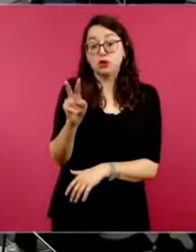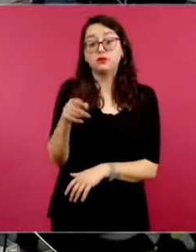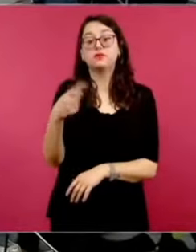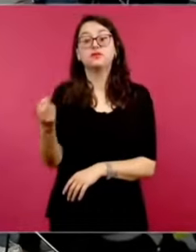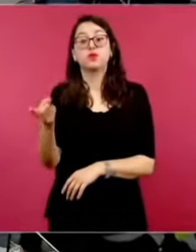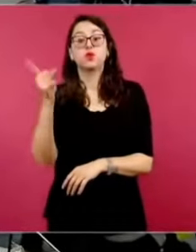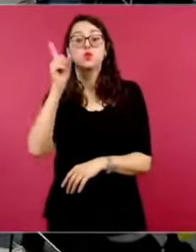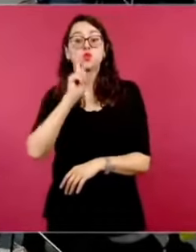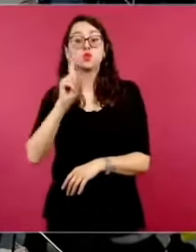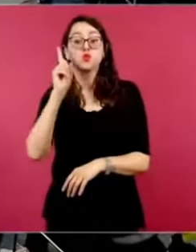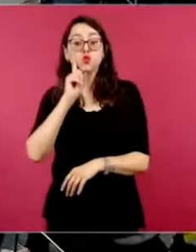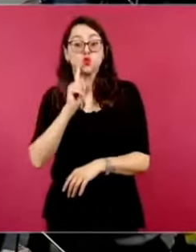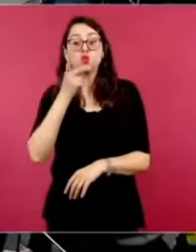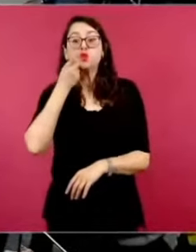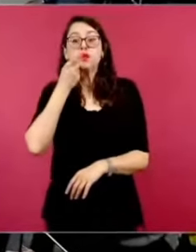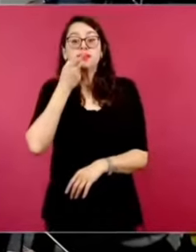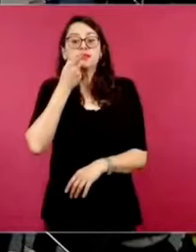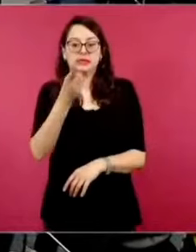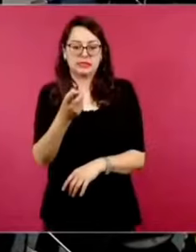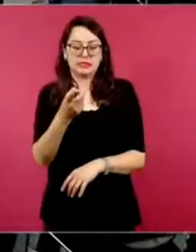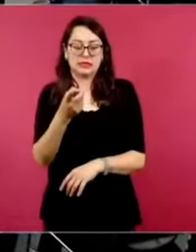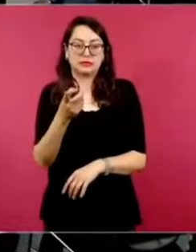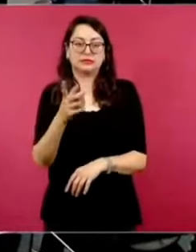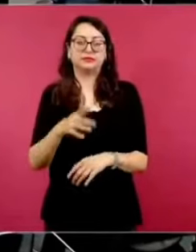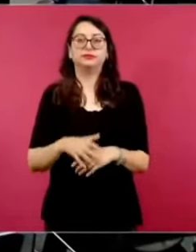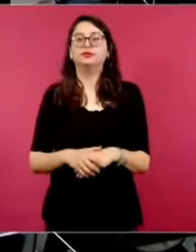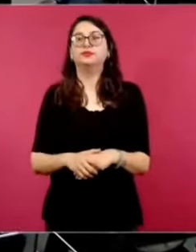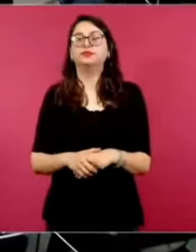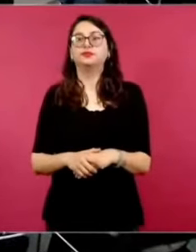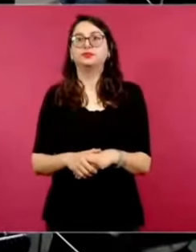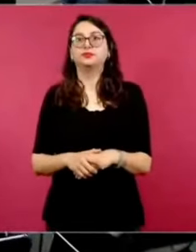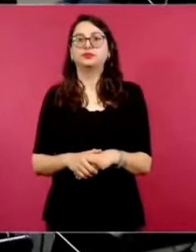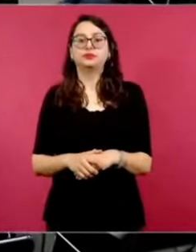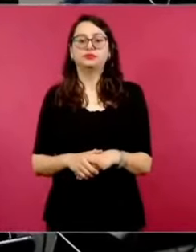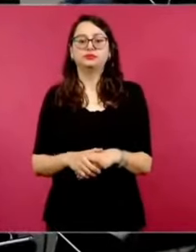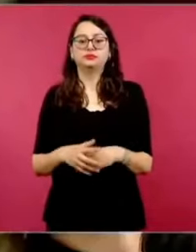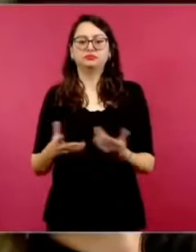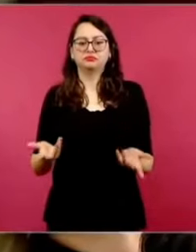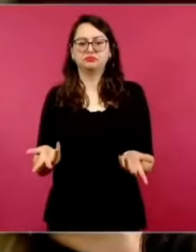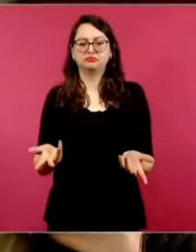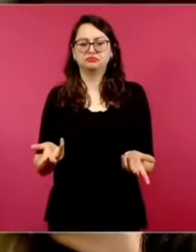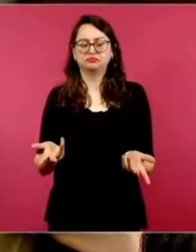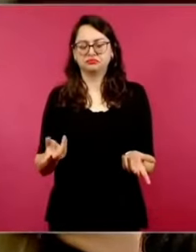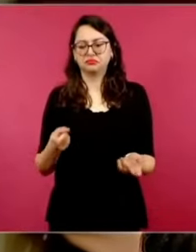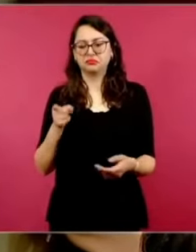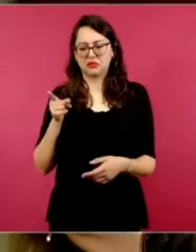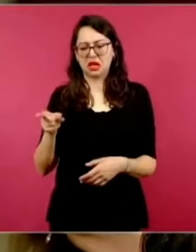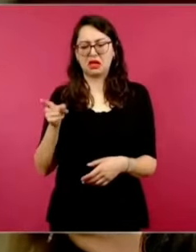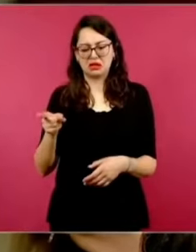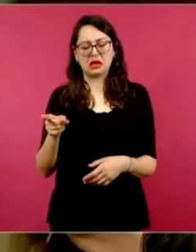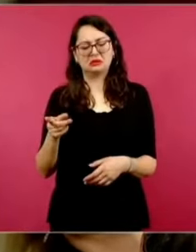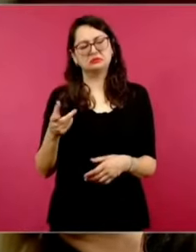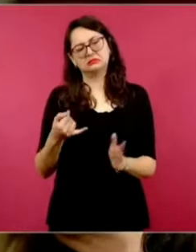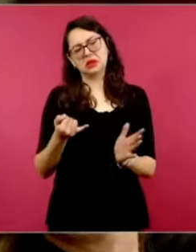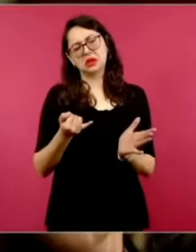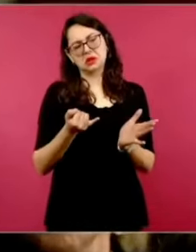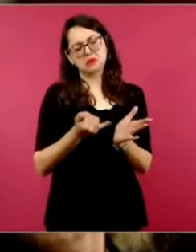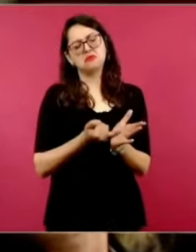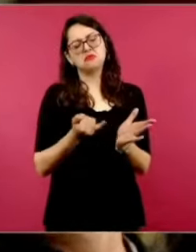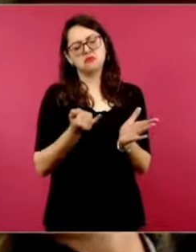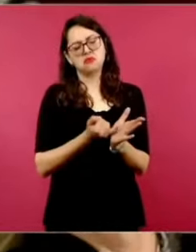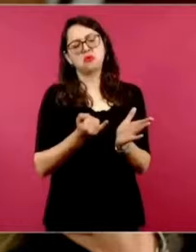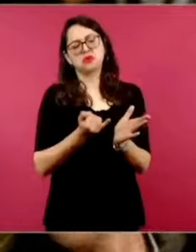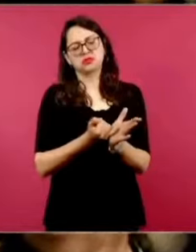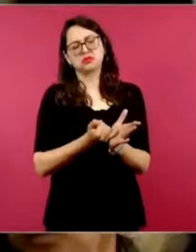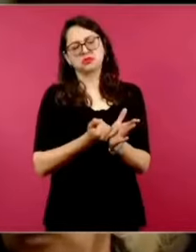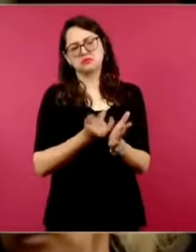mejor dicho, porque está en una plática, ella comenta que ella se pudo haber saltado los impuestos a través de un